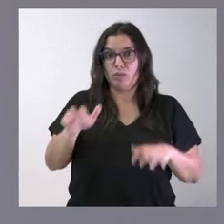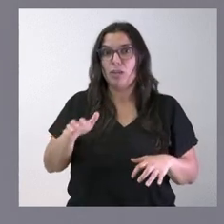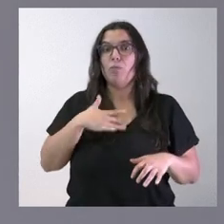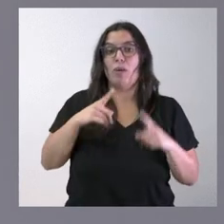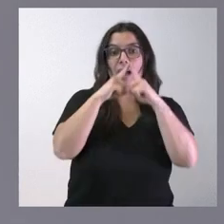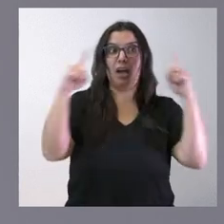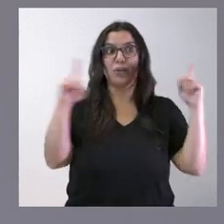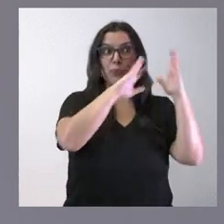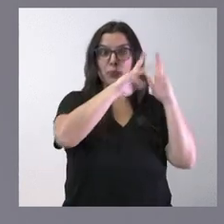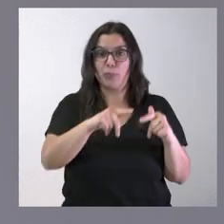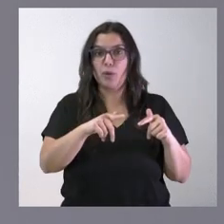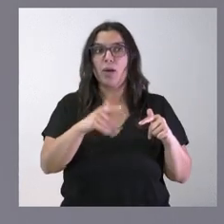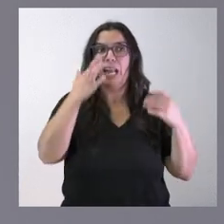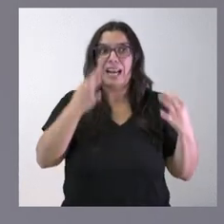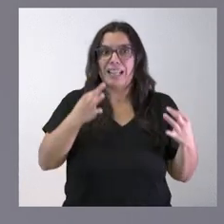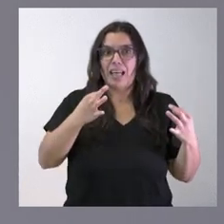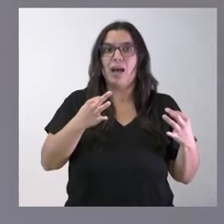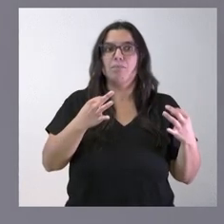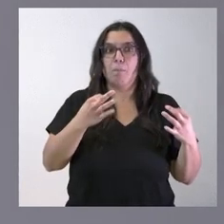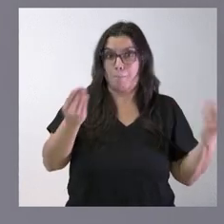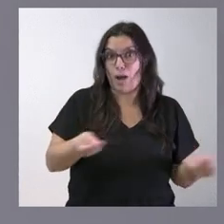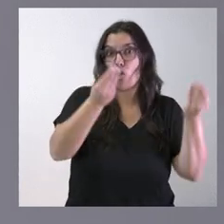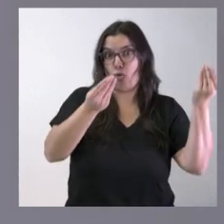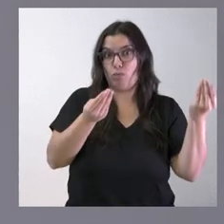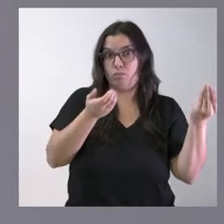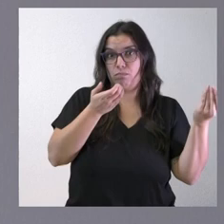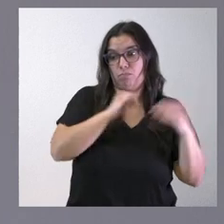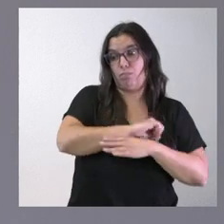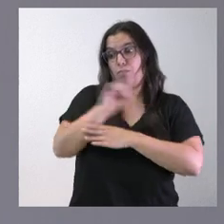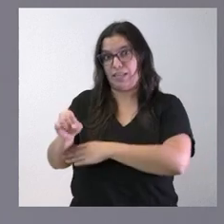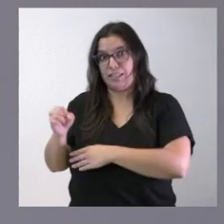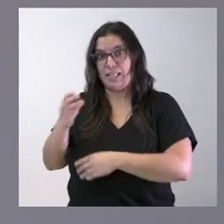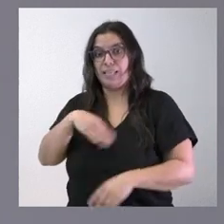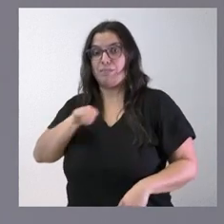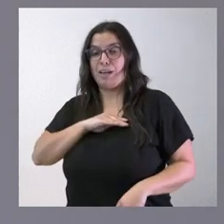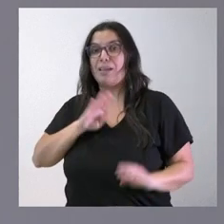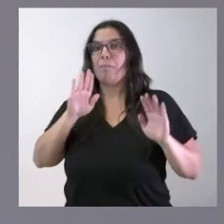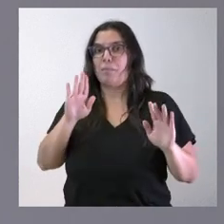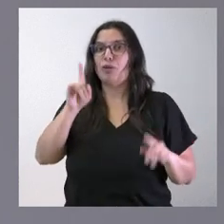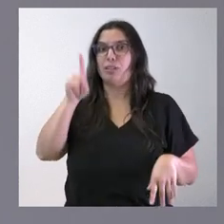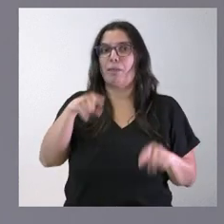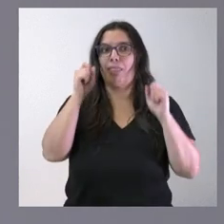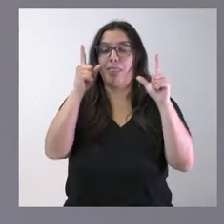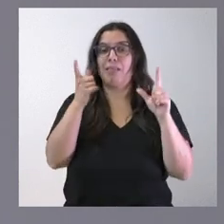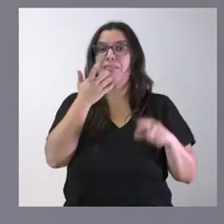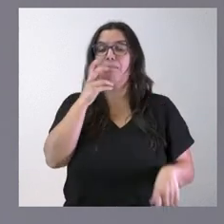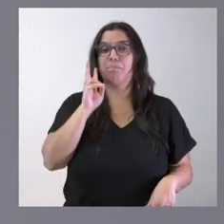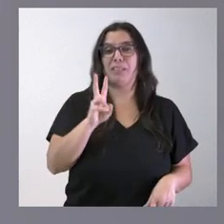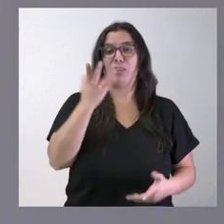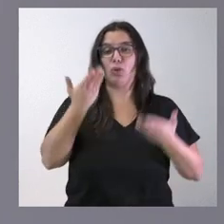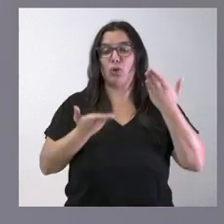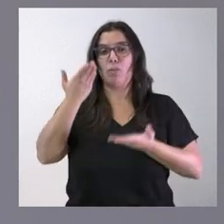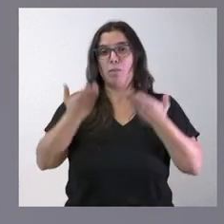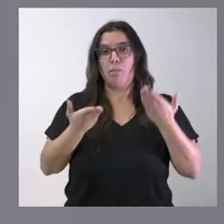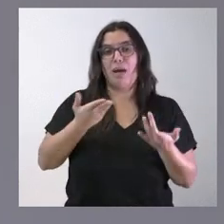interanuales, en alguna ocasión, como esta, mejor que en el conjunto nacional. Pero eso no nos hace ver que, mirando la